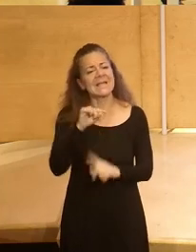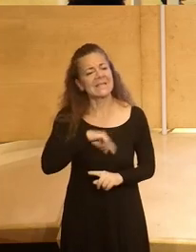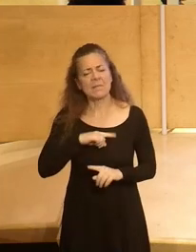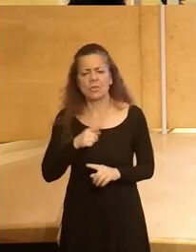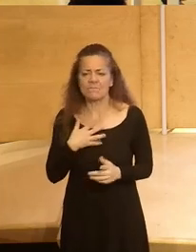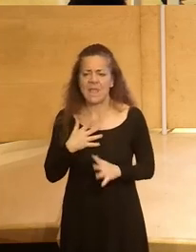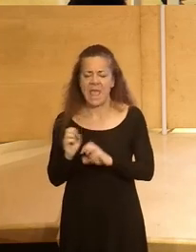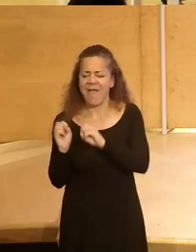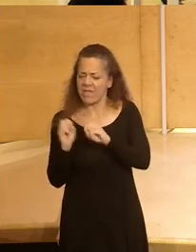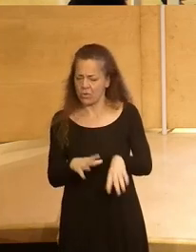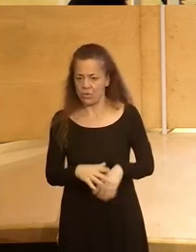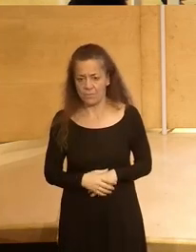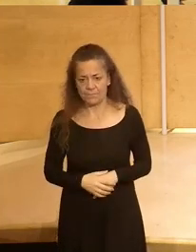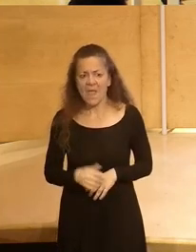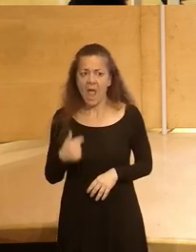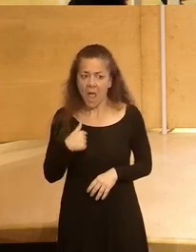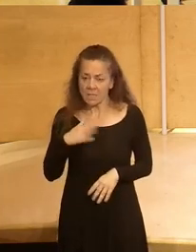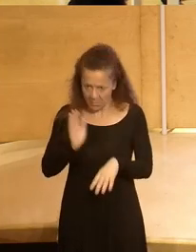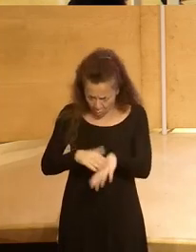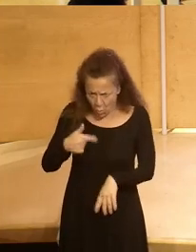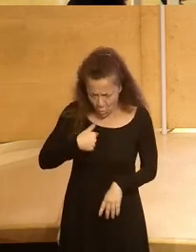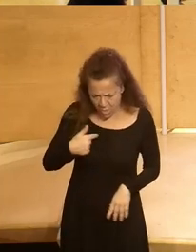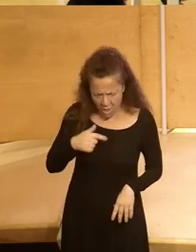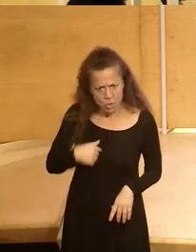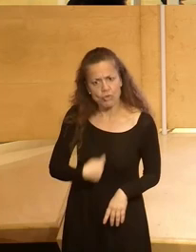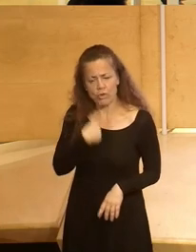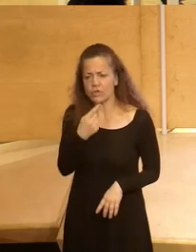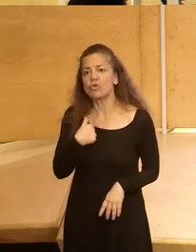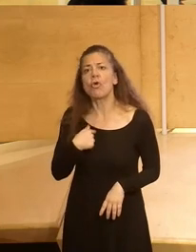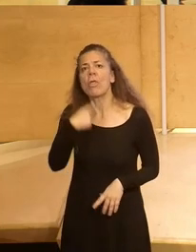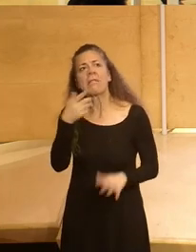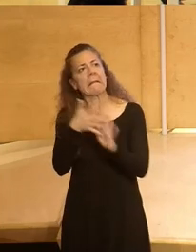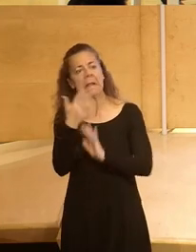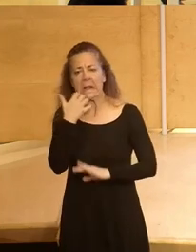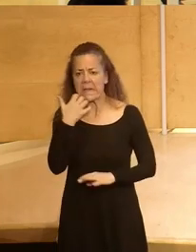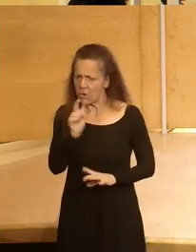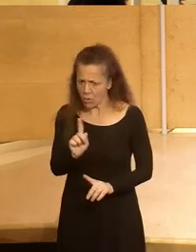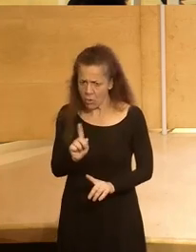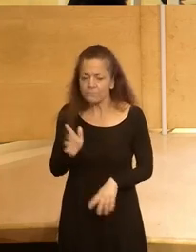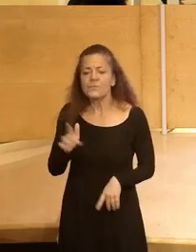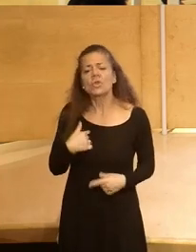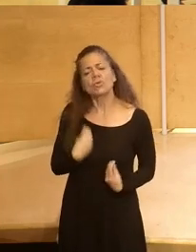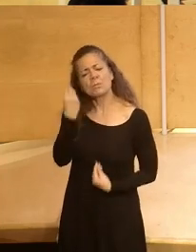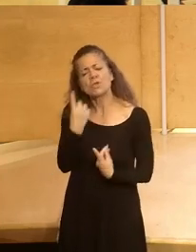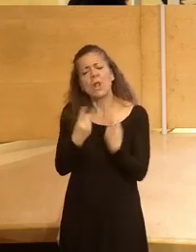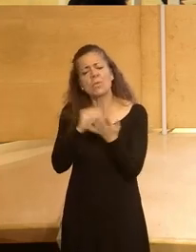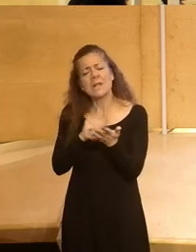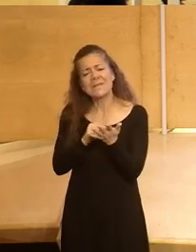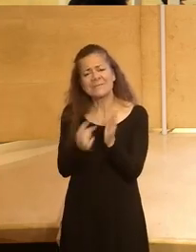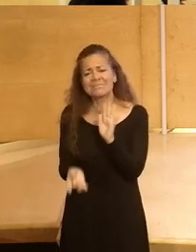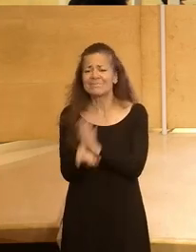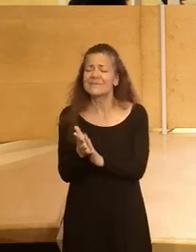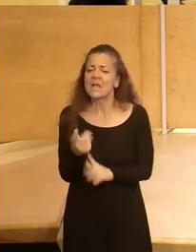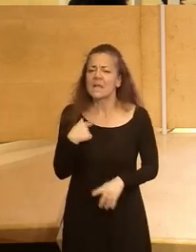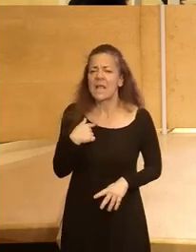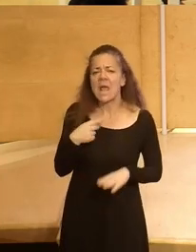abandono y ahí igual yo hago un mea culpa lo he dicho estos días no estoy diciendo nada raro creo que a veces generamos la sensación de